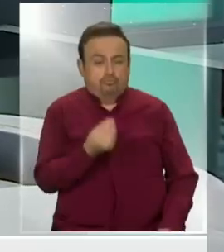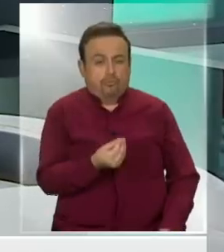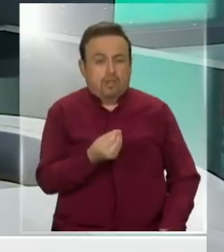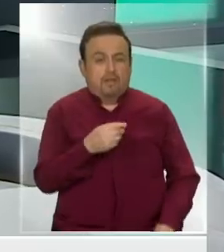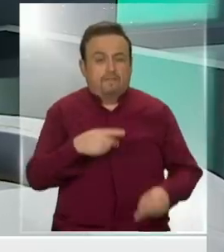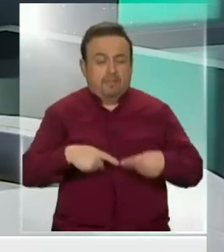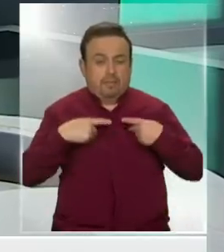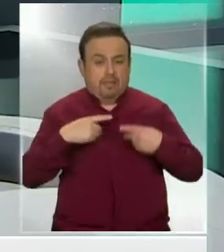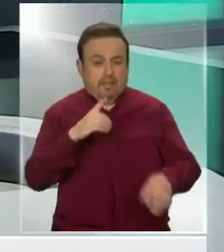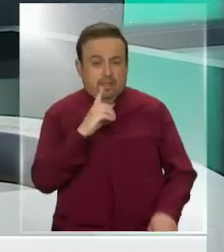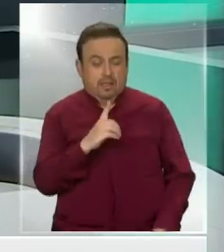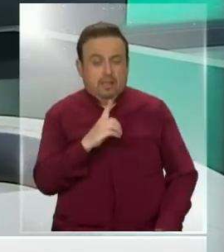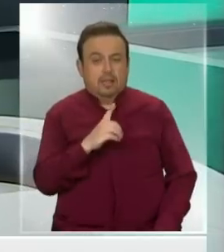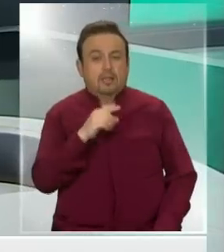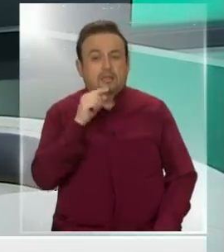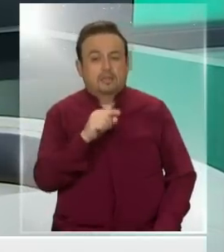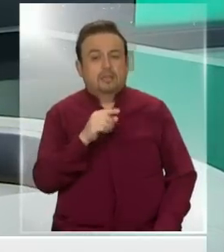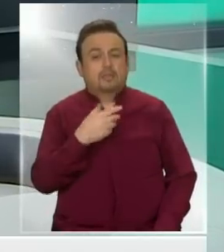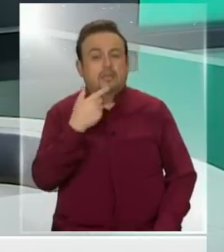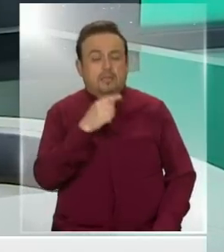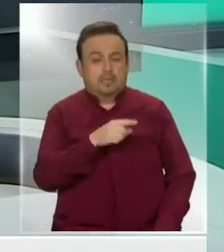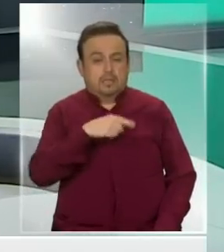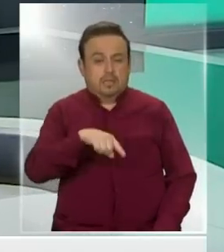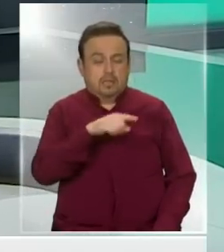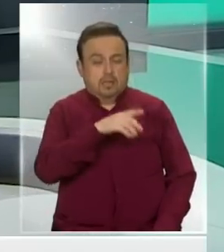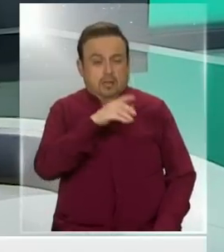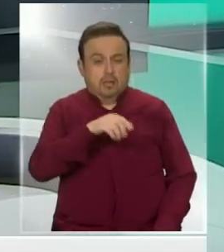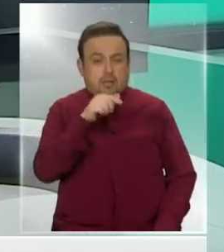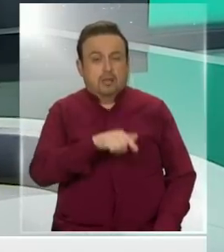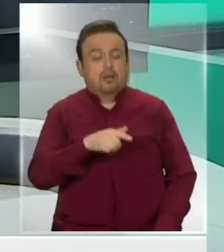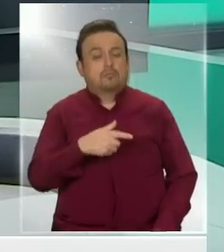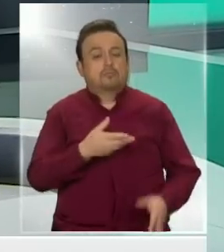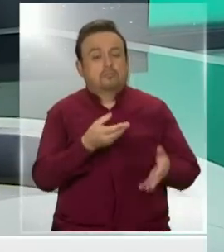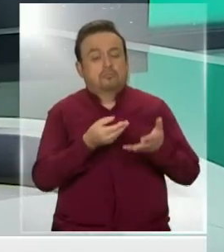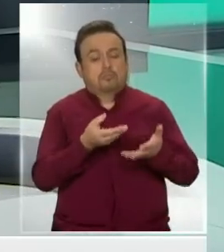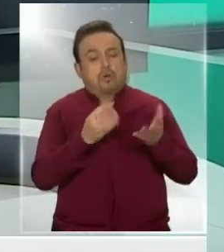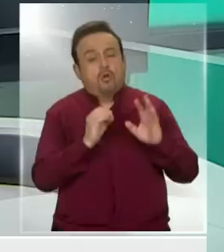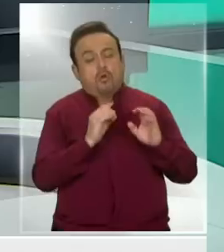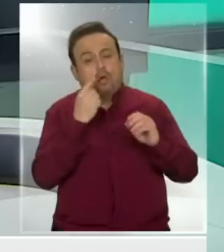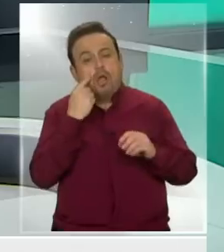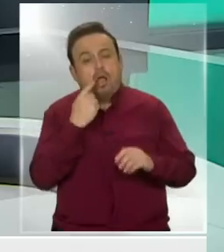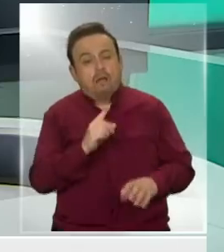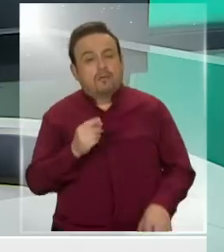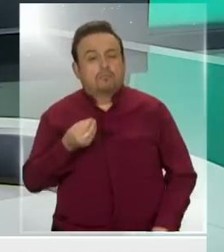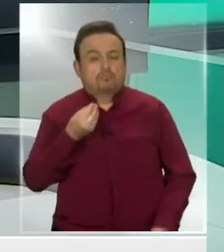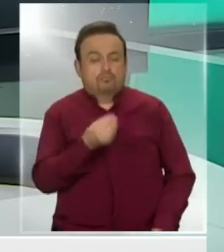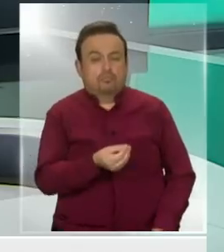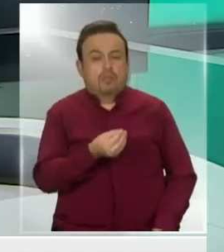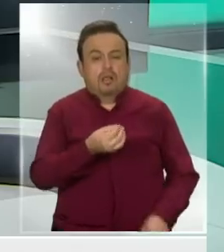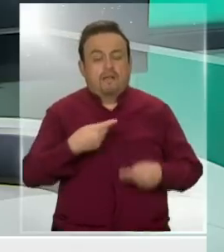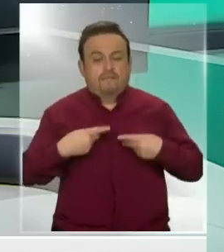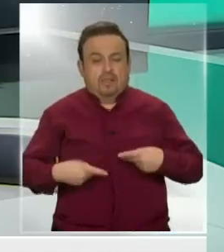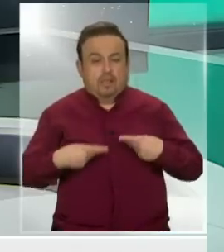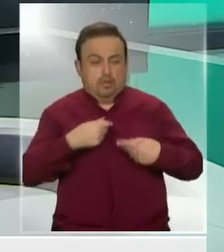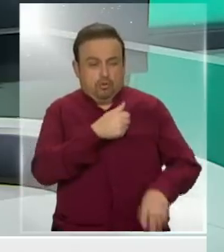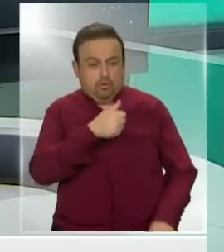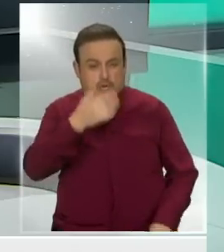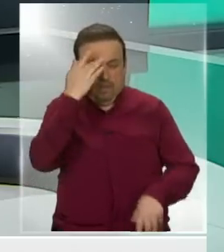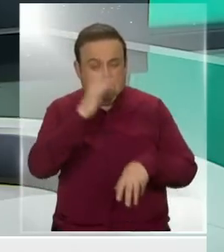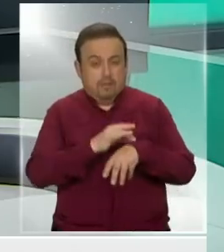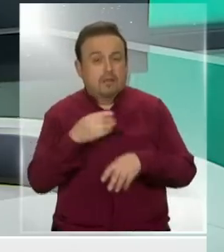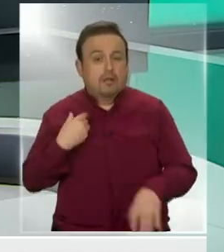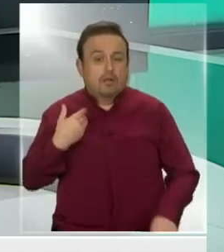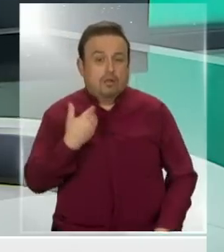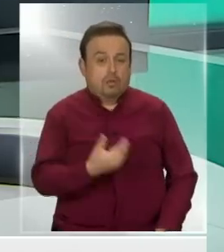vitamina D. Entonces, a estas personas las recibieron y dijeron, ok, veamos cómo reaccionan. Todos se enfermaron. La diferencia